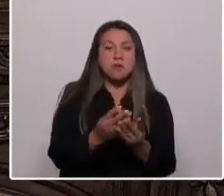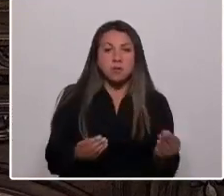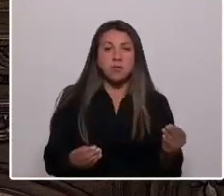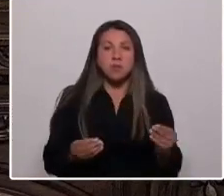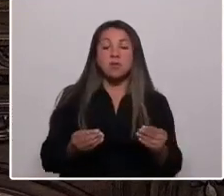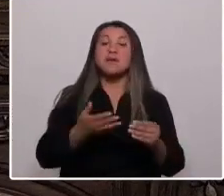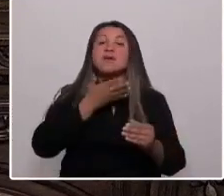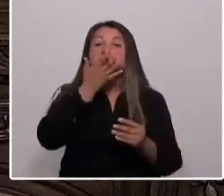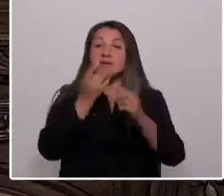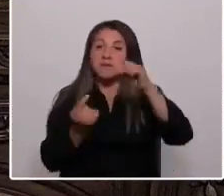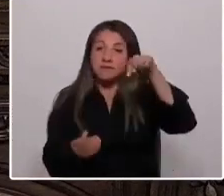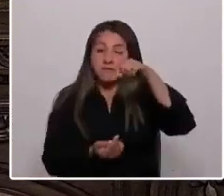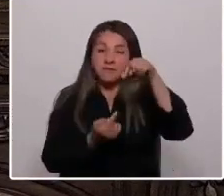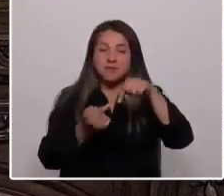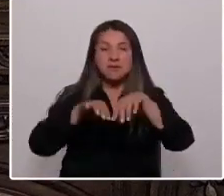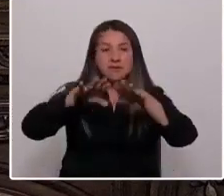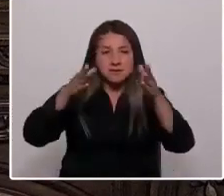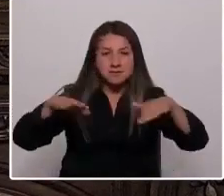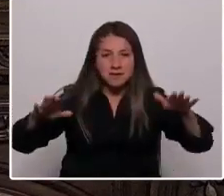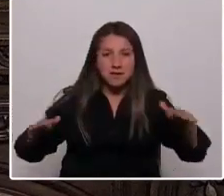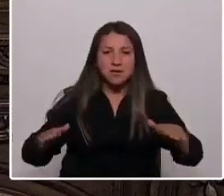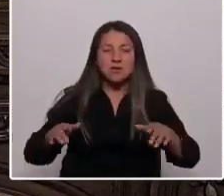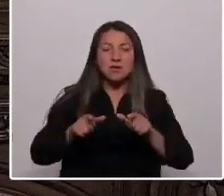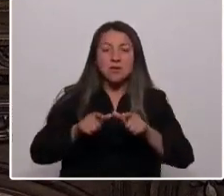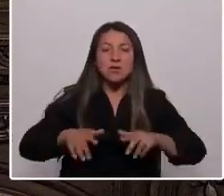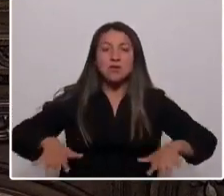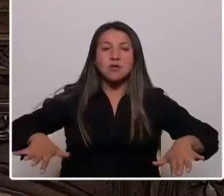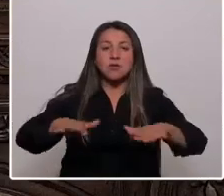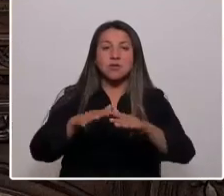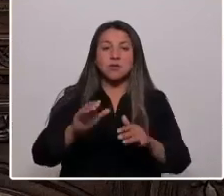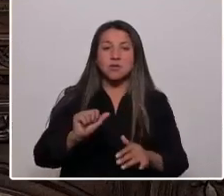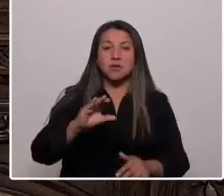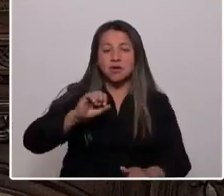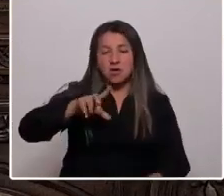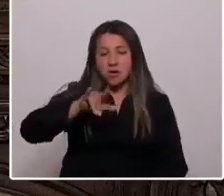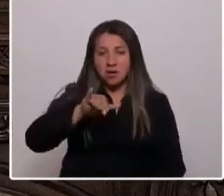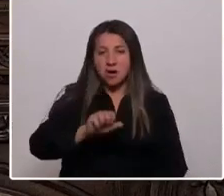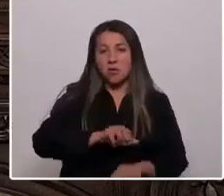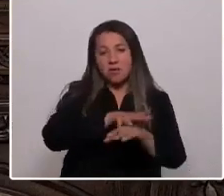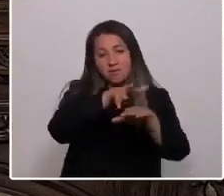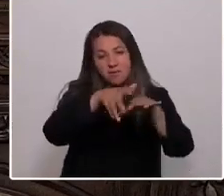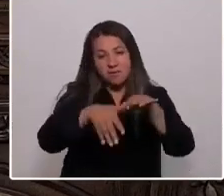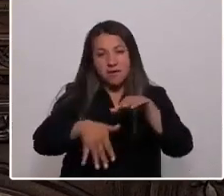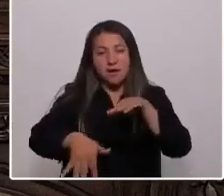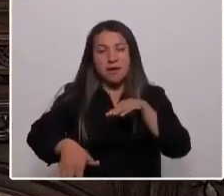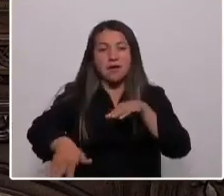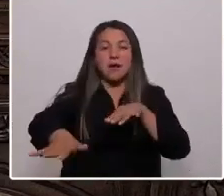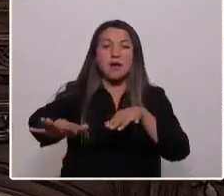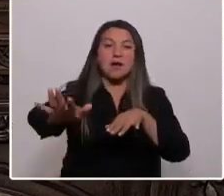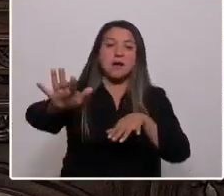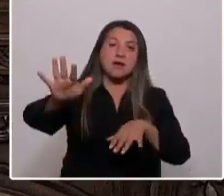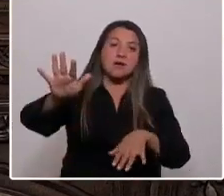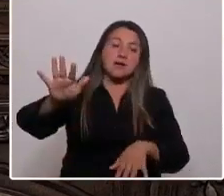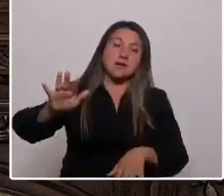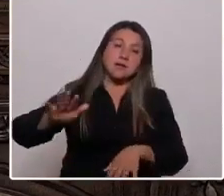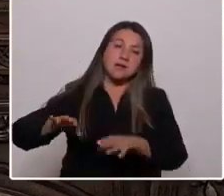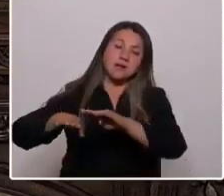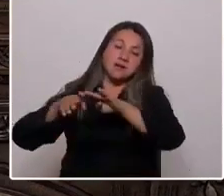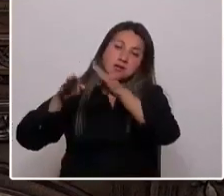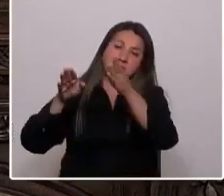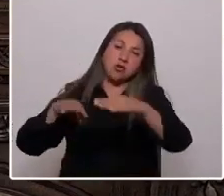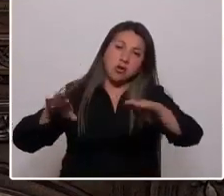humedales cordilleranos, de la cuenca del río Aconcagua, cuyas aguas bajan y se alejan de la cordillera entre valles